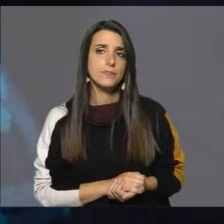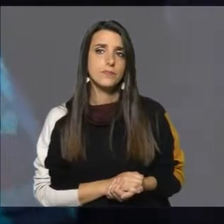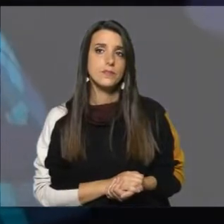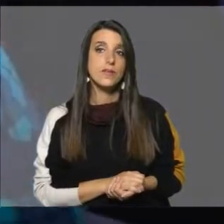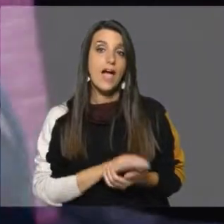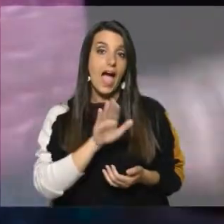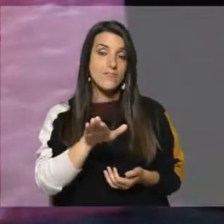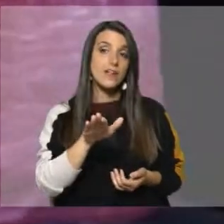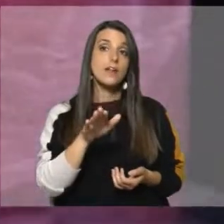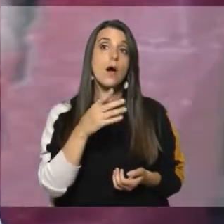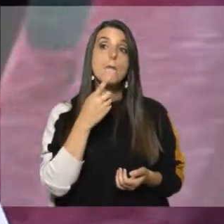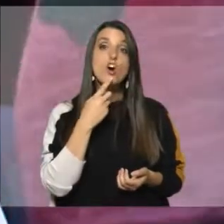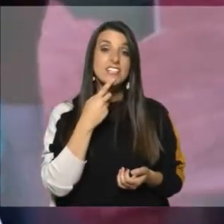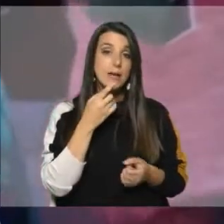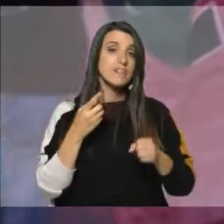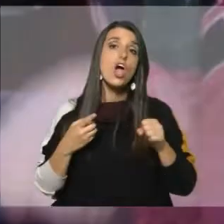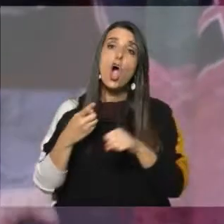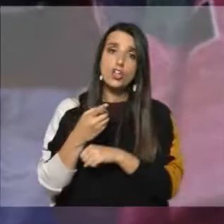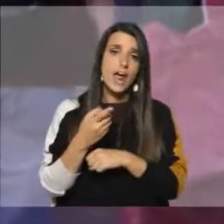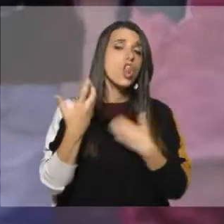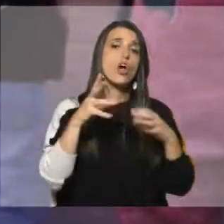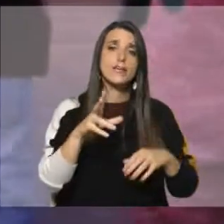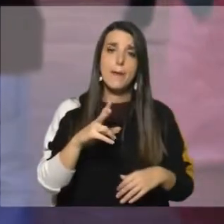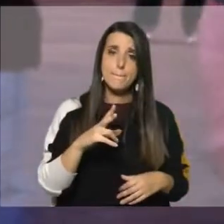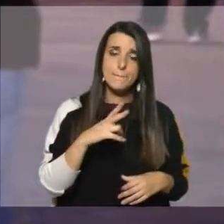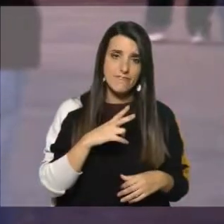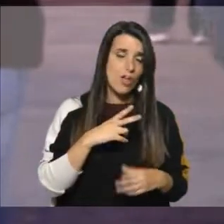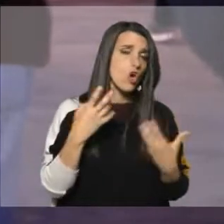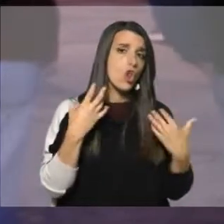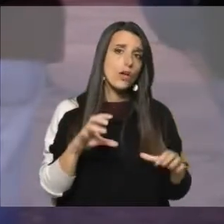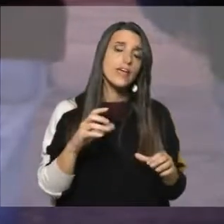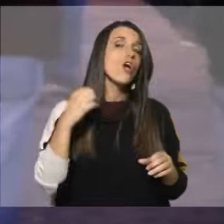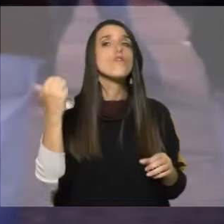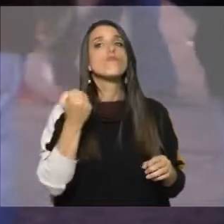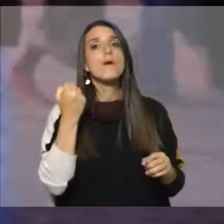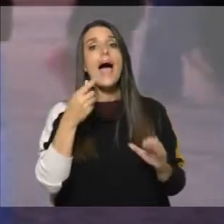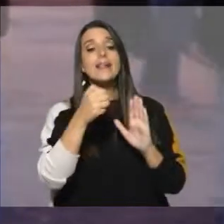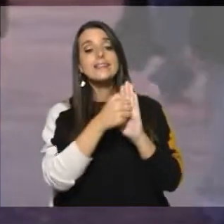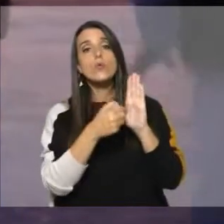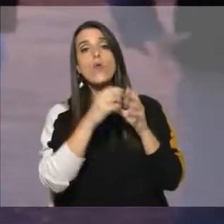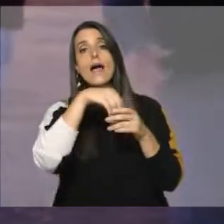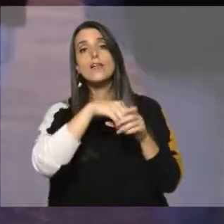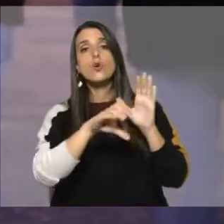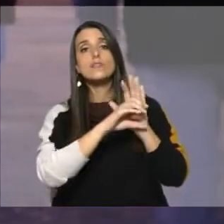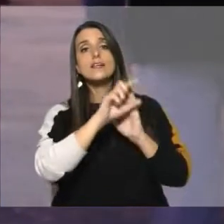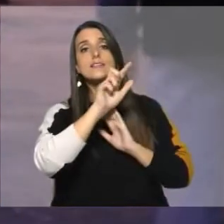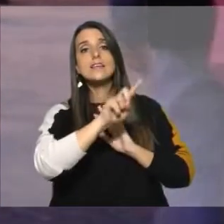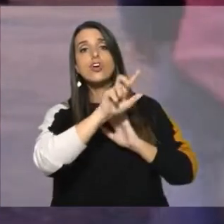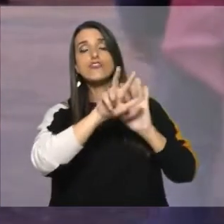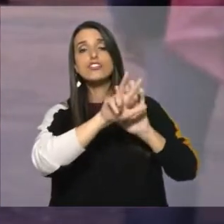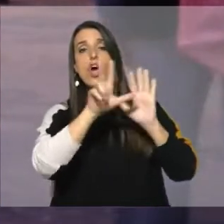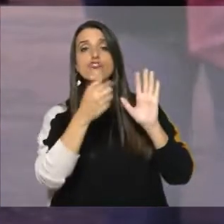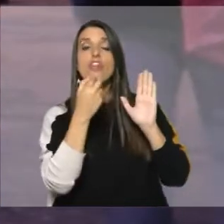Más allá de que políticamente estamos en contra de las privatizaciones, hay un tema que es fundamental, que es que hay un artículo en la Constitución, el 188, que